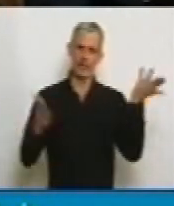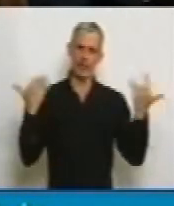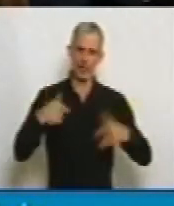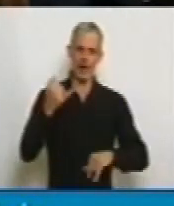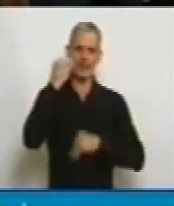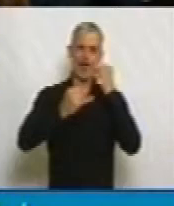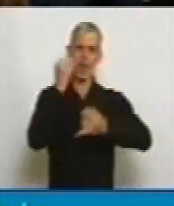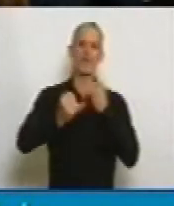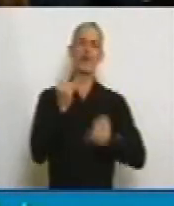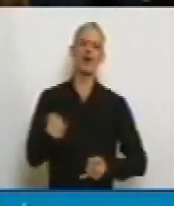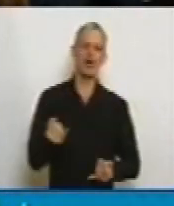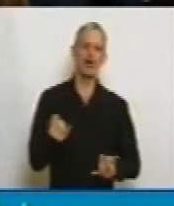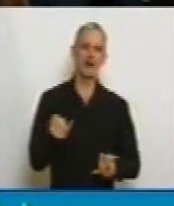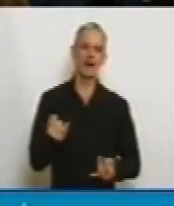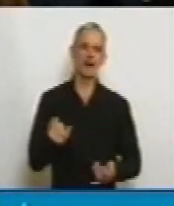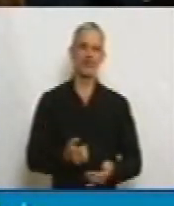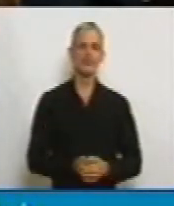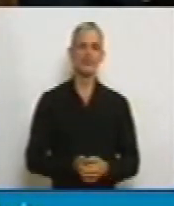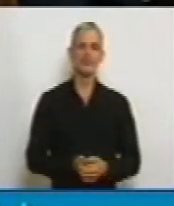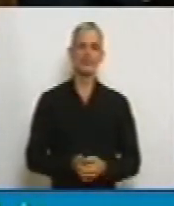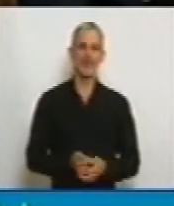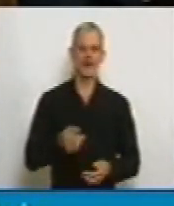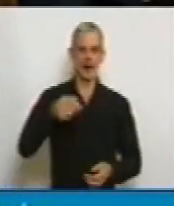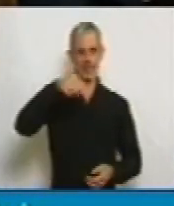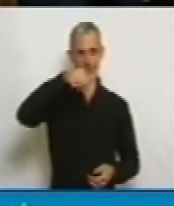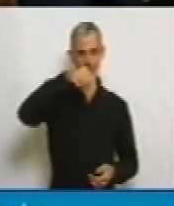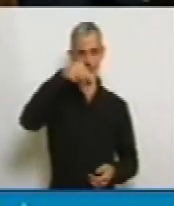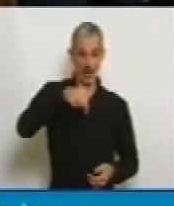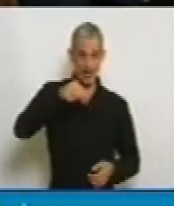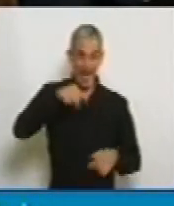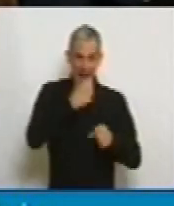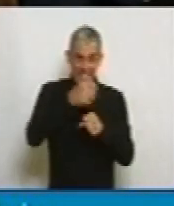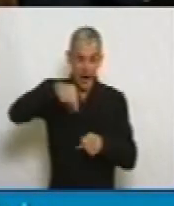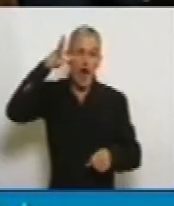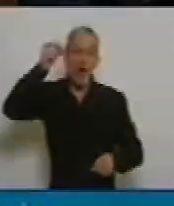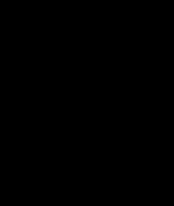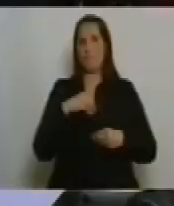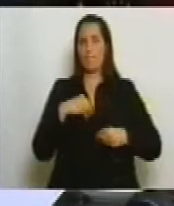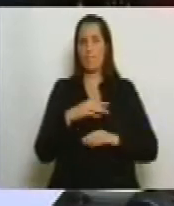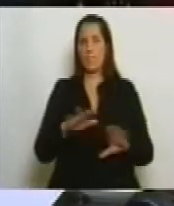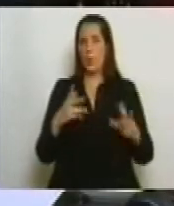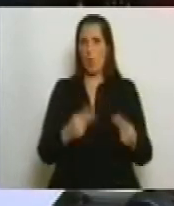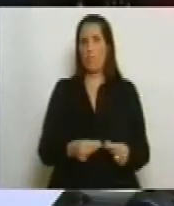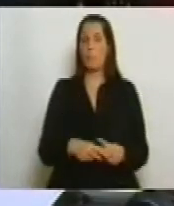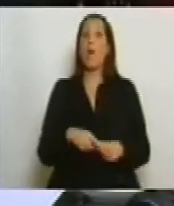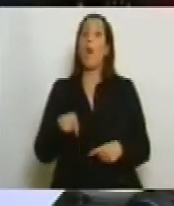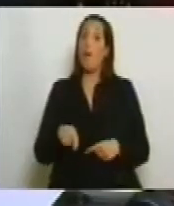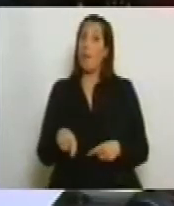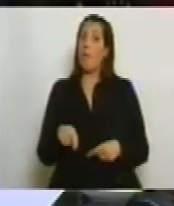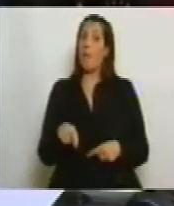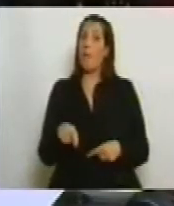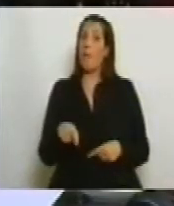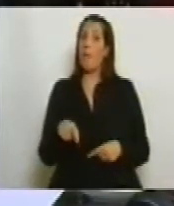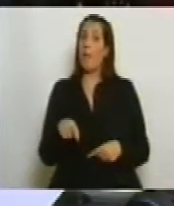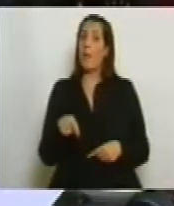recién, se ha demostrado efectivo hasta el día de hoy en un 80%. Procederemos entonces a